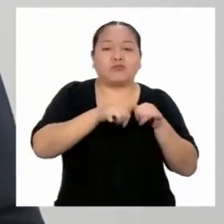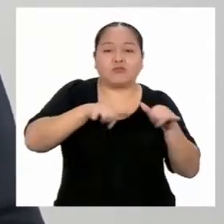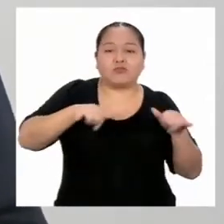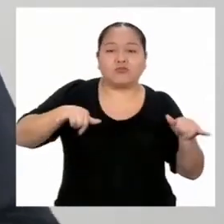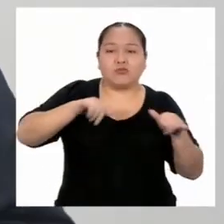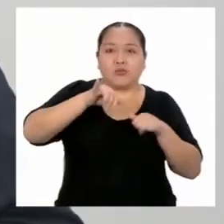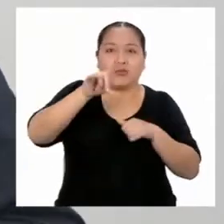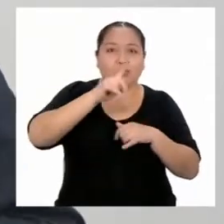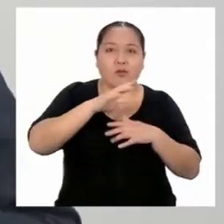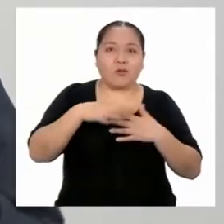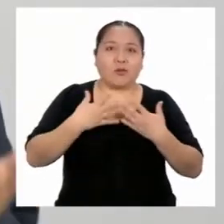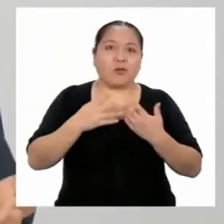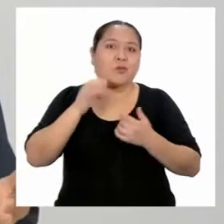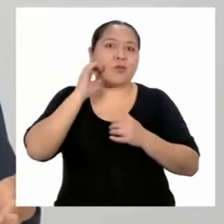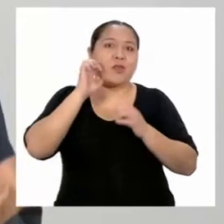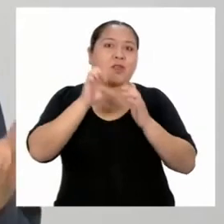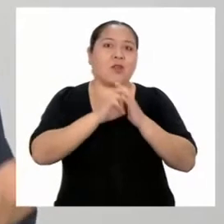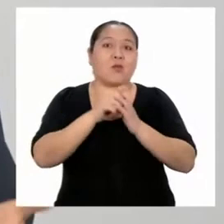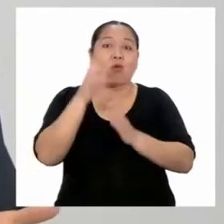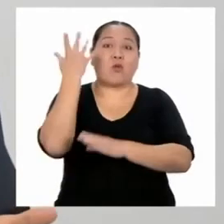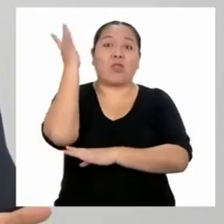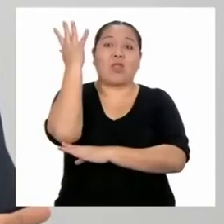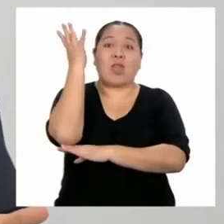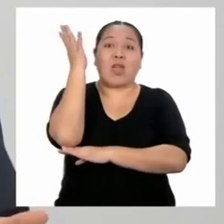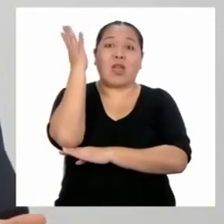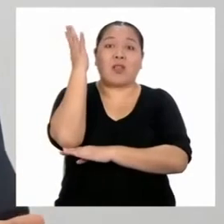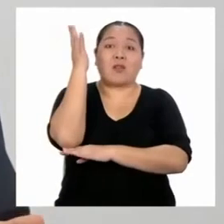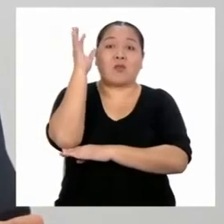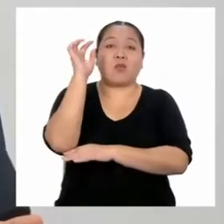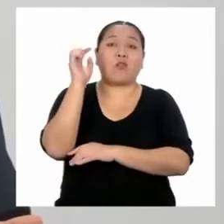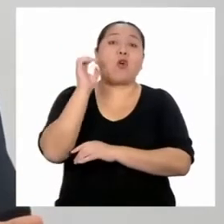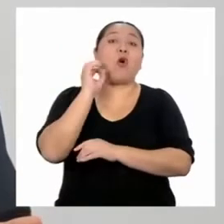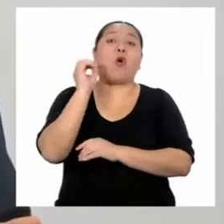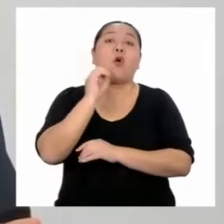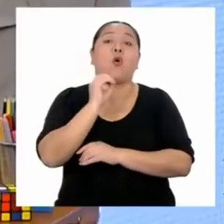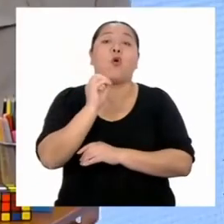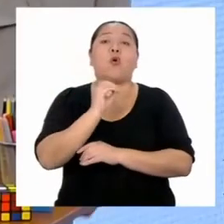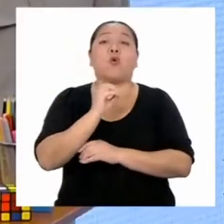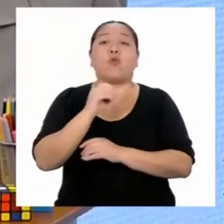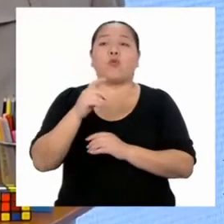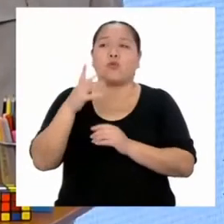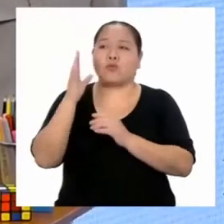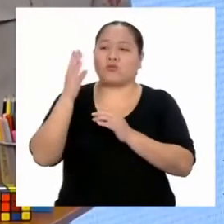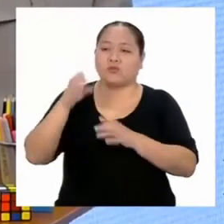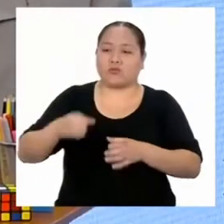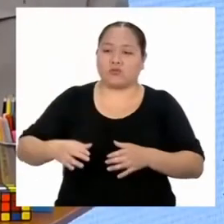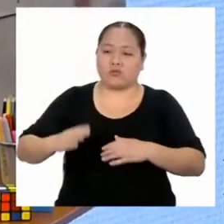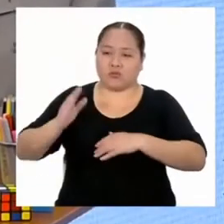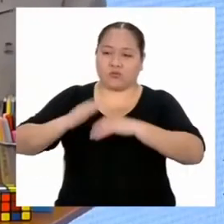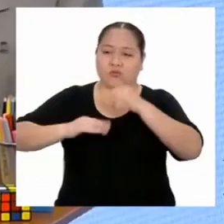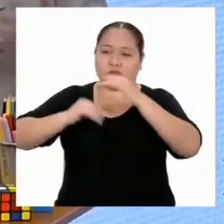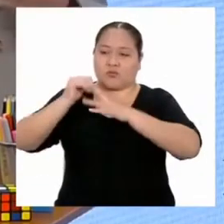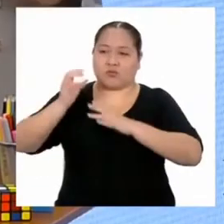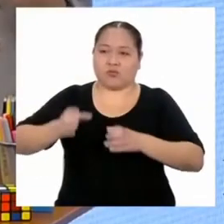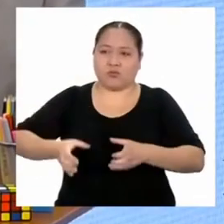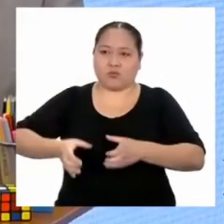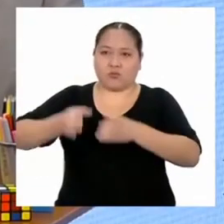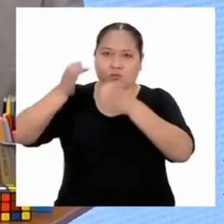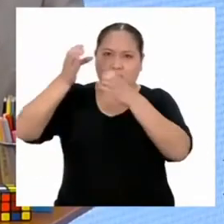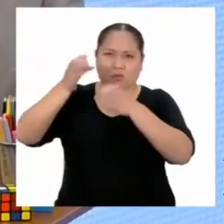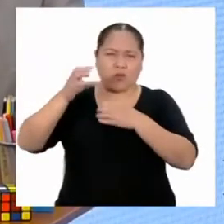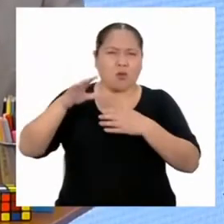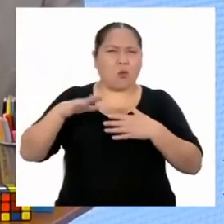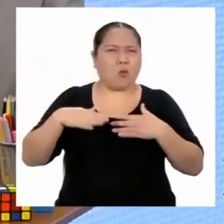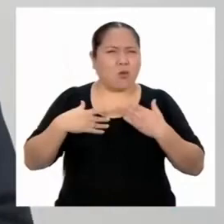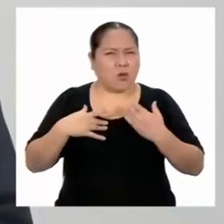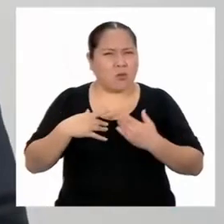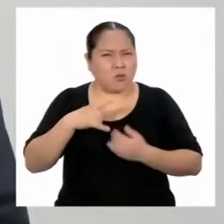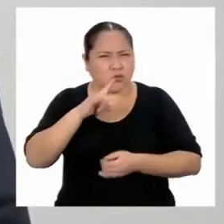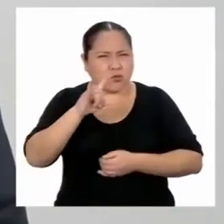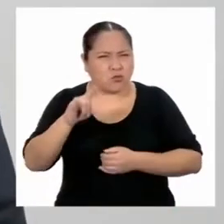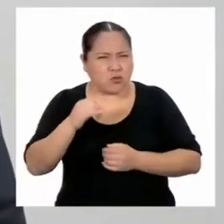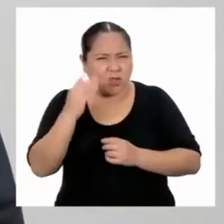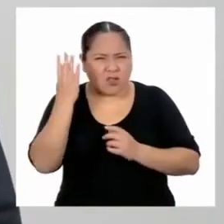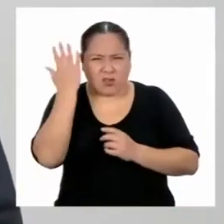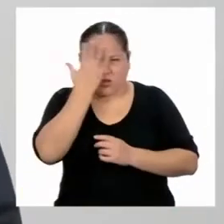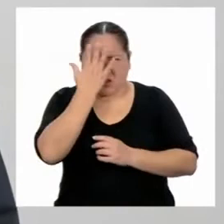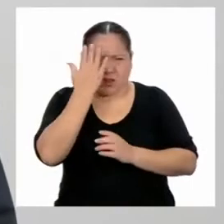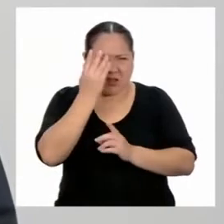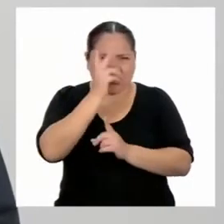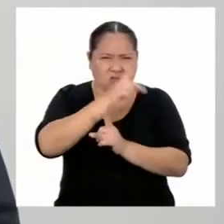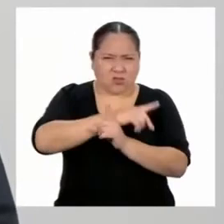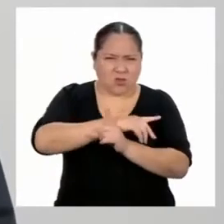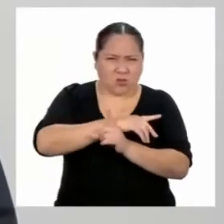cinta métrica, como un gran árbol o un edificio, por ejemplo. ¿Podemos calcular medidas con las sombras? Sí.